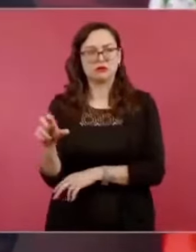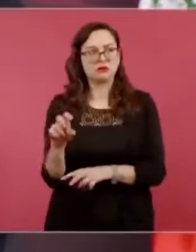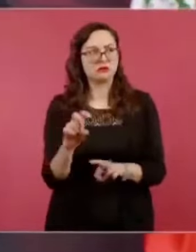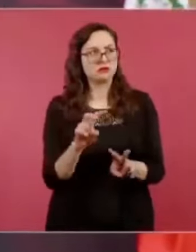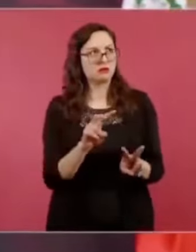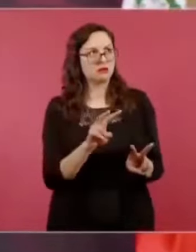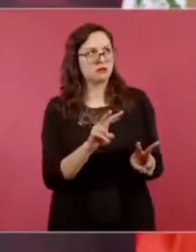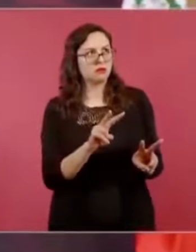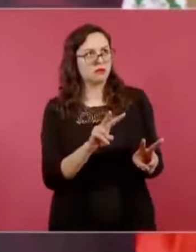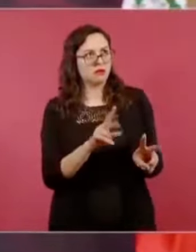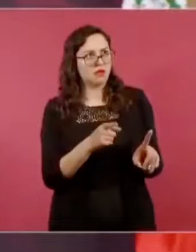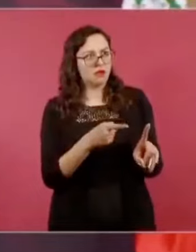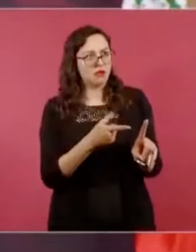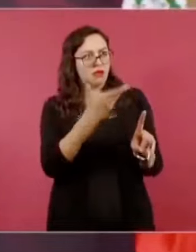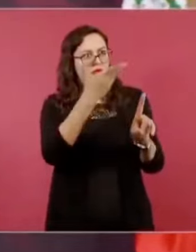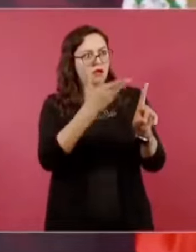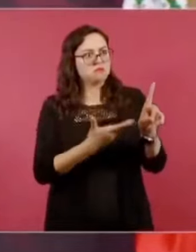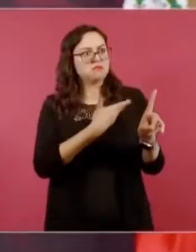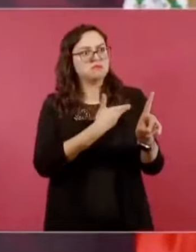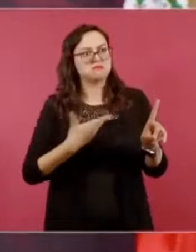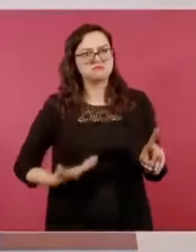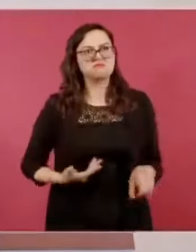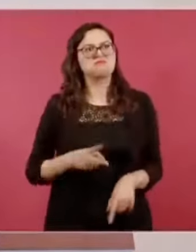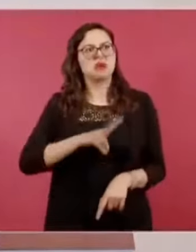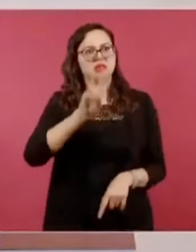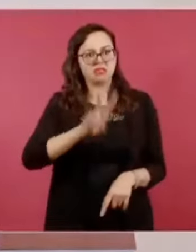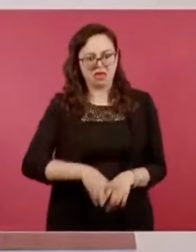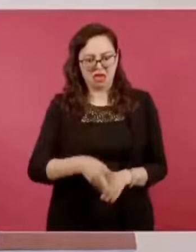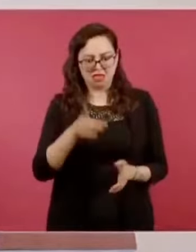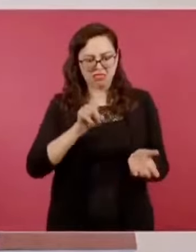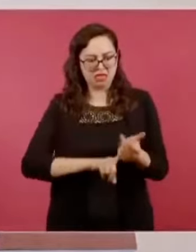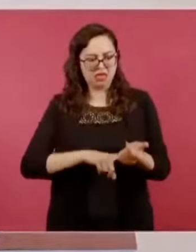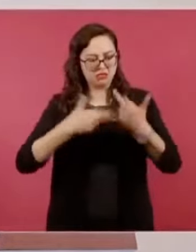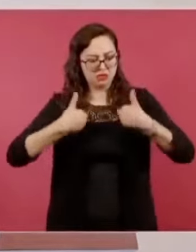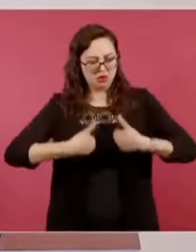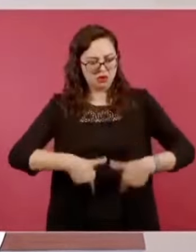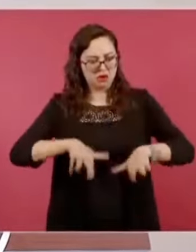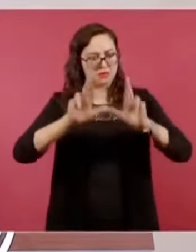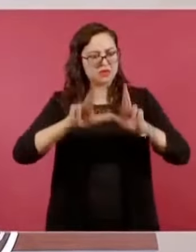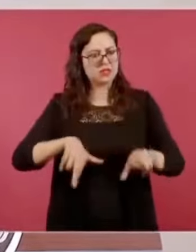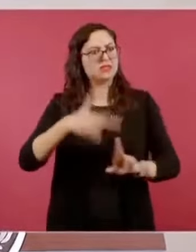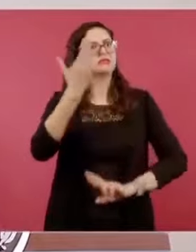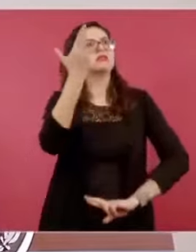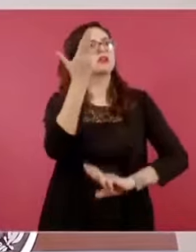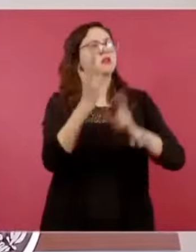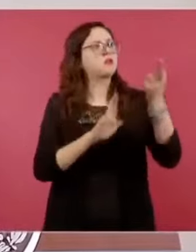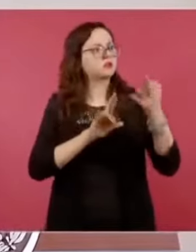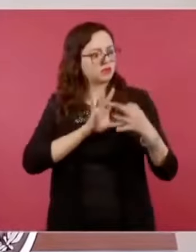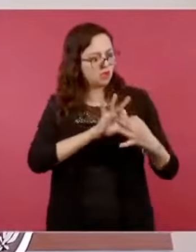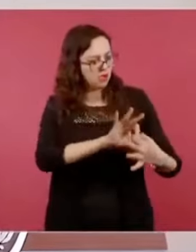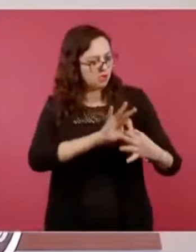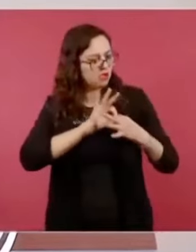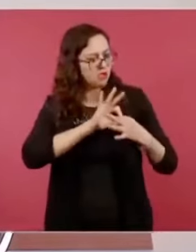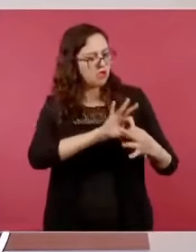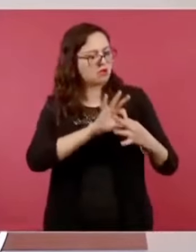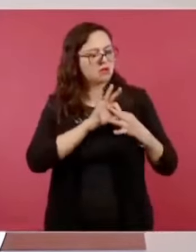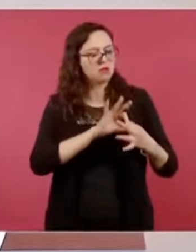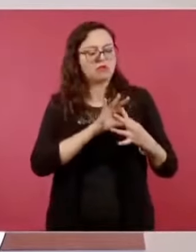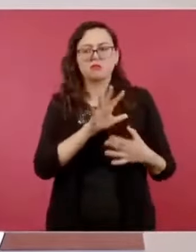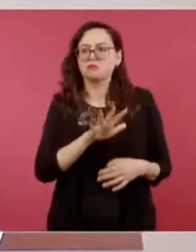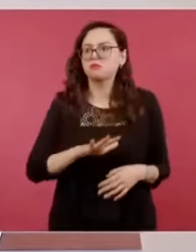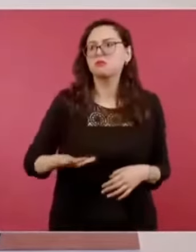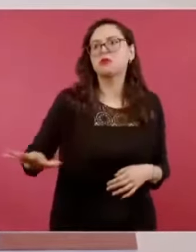causa revolucionaria. La reforma agraria aseguró la fidelidad